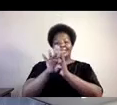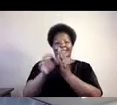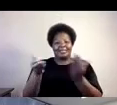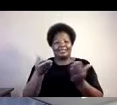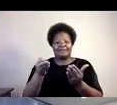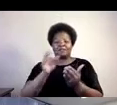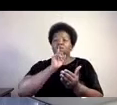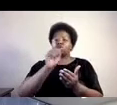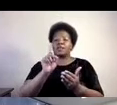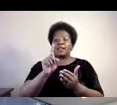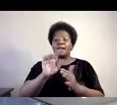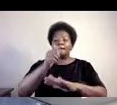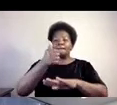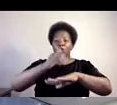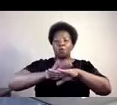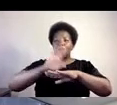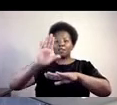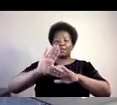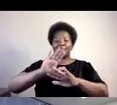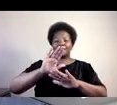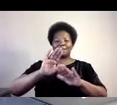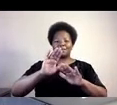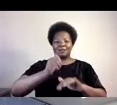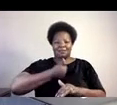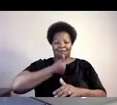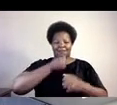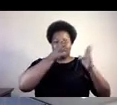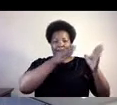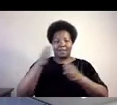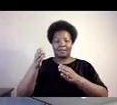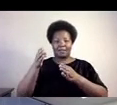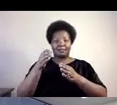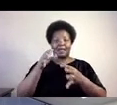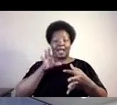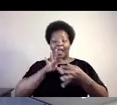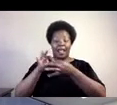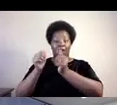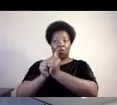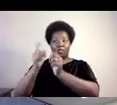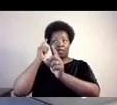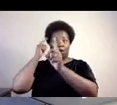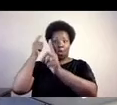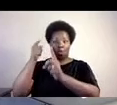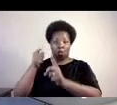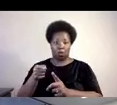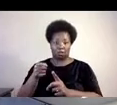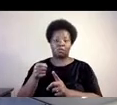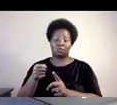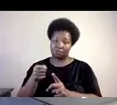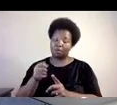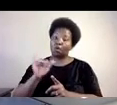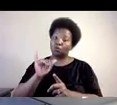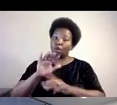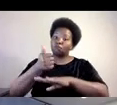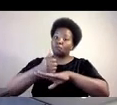Es enfoquen en las habilidades y las metas que tienen en venta y que puedan identificarlas